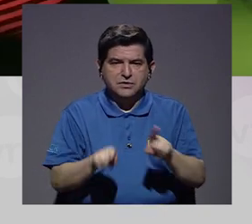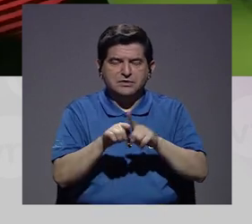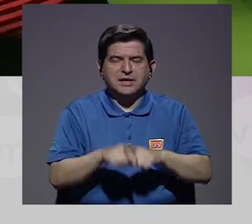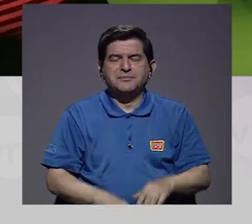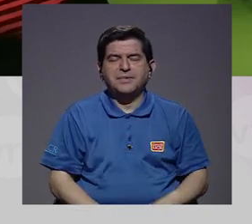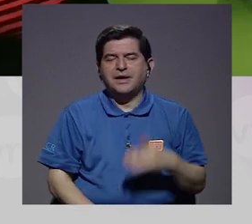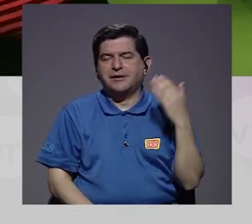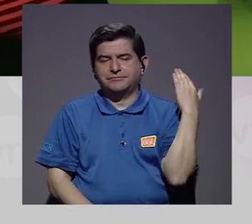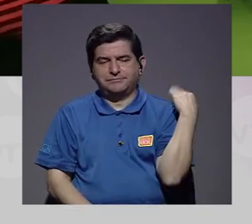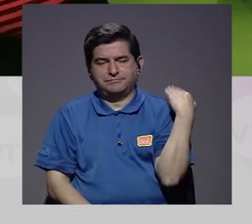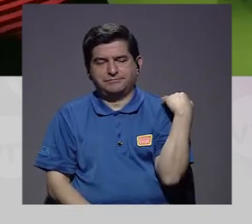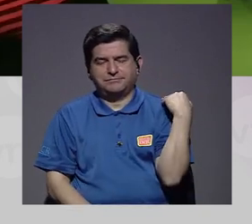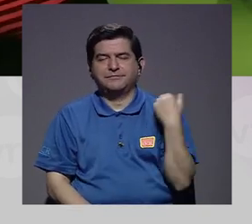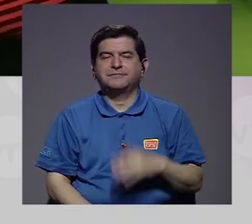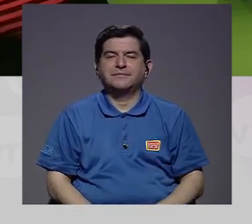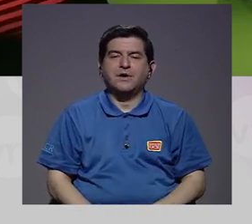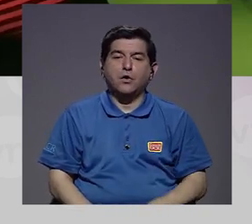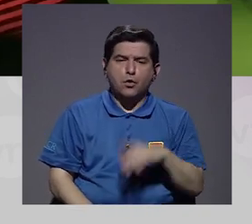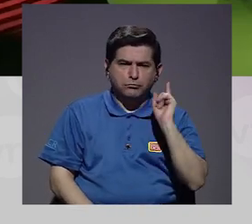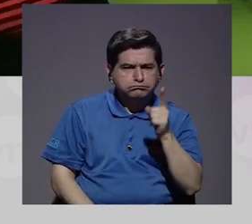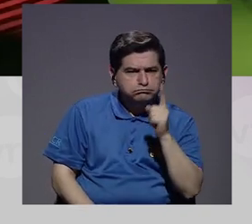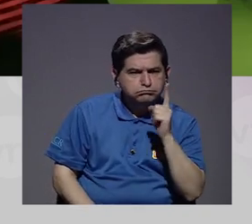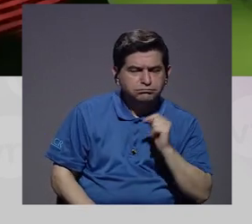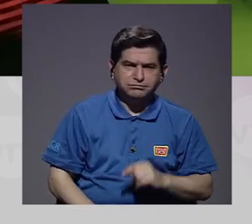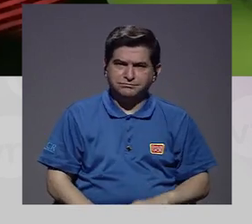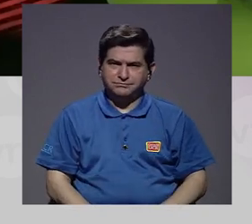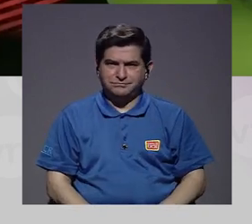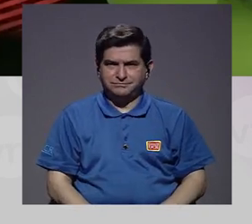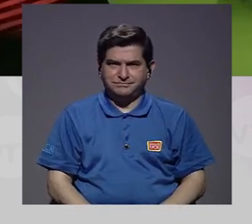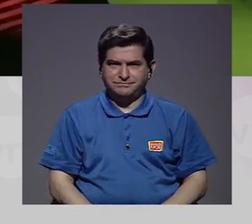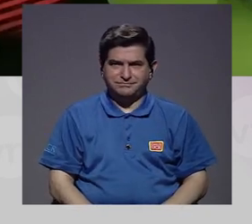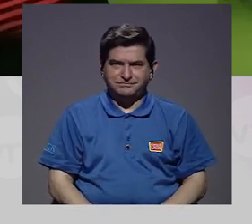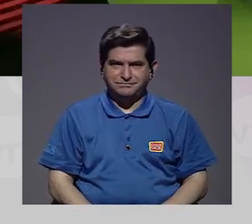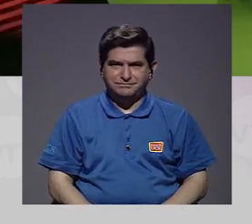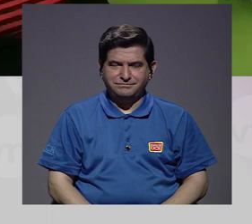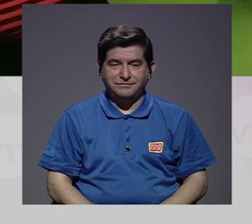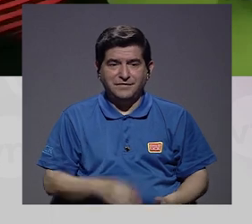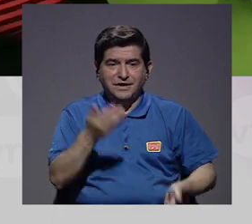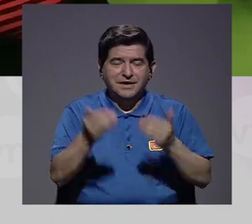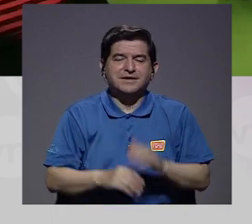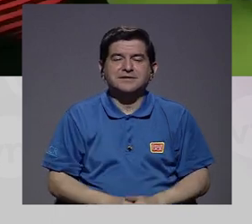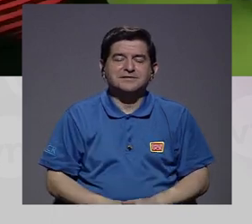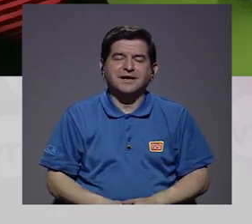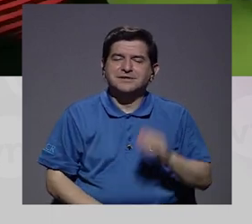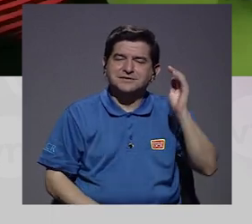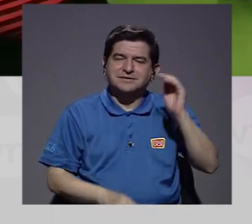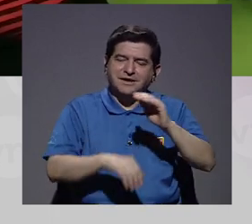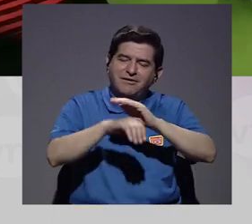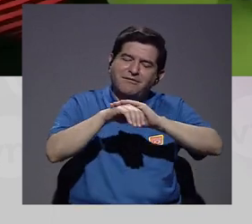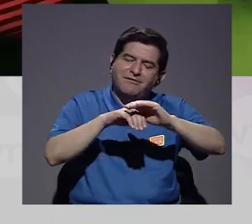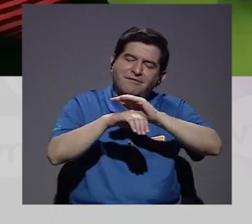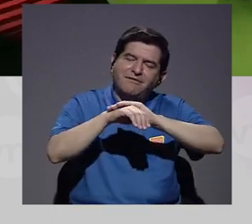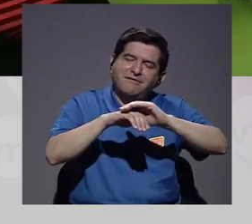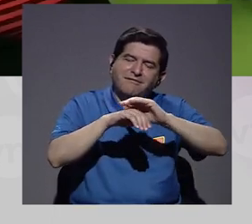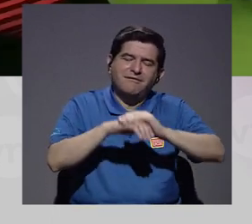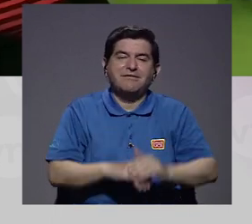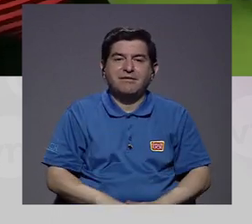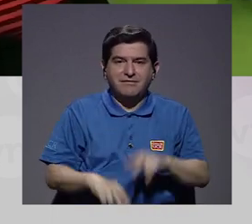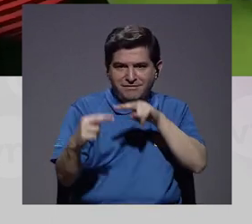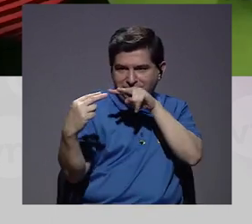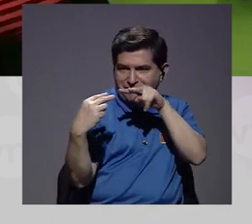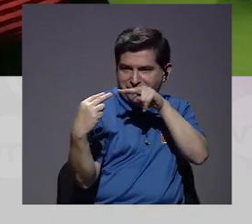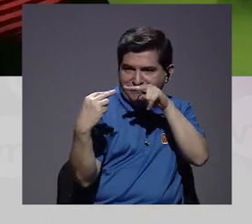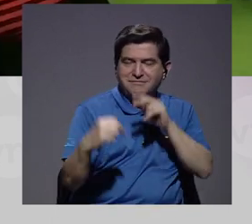sino que dar la palmadita en el hombro, llamar la atención, la palmadita en la cabeza, ¿verdad? La